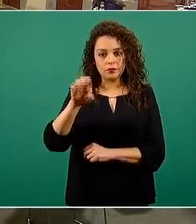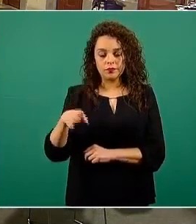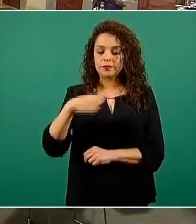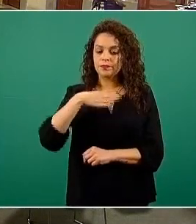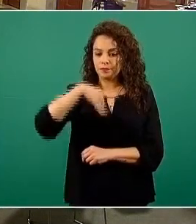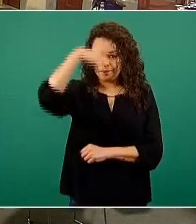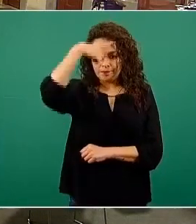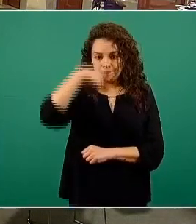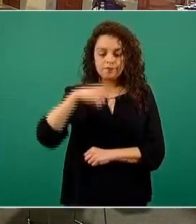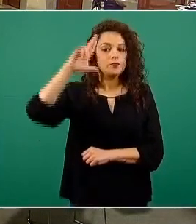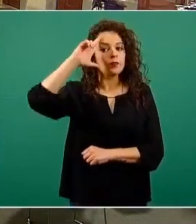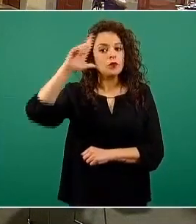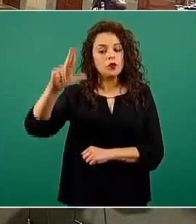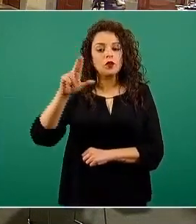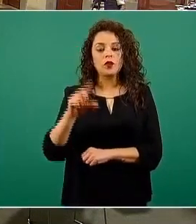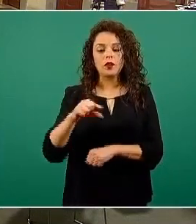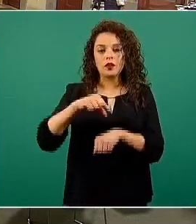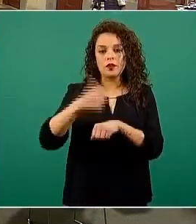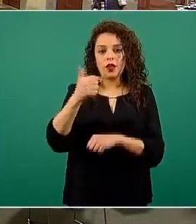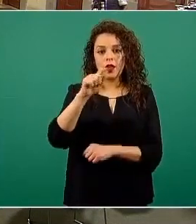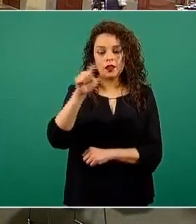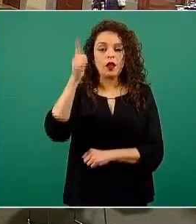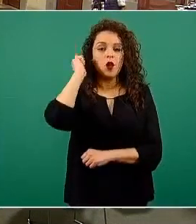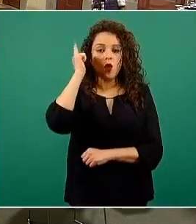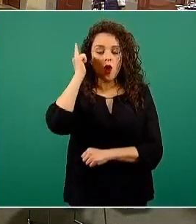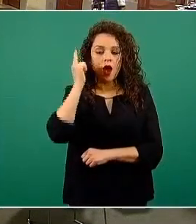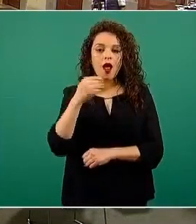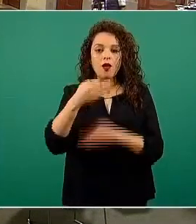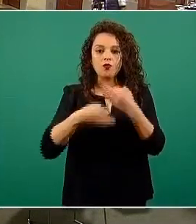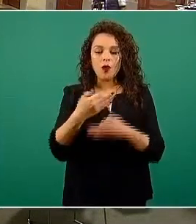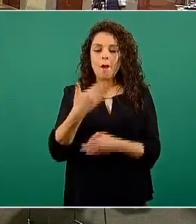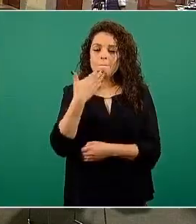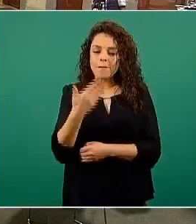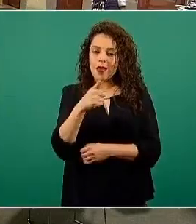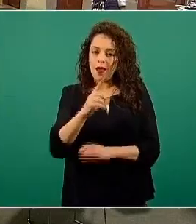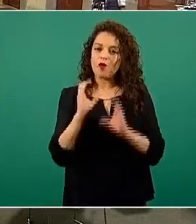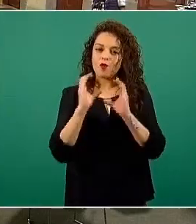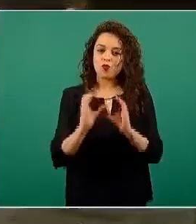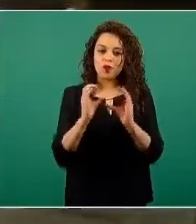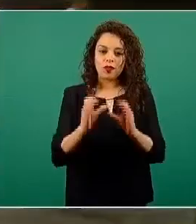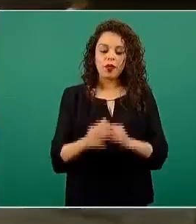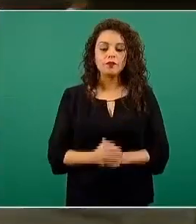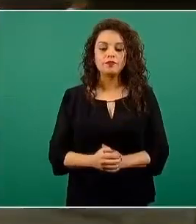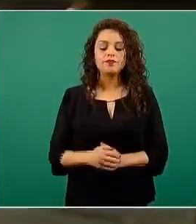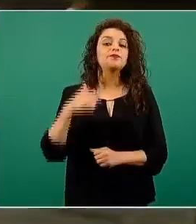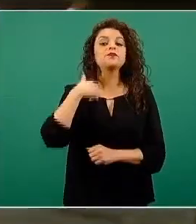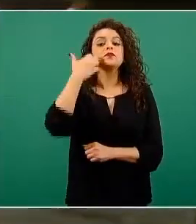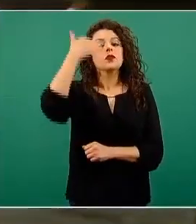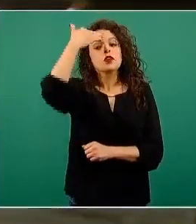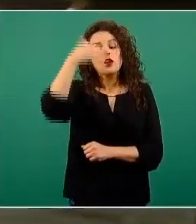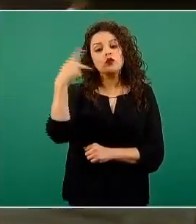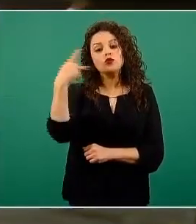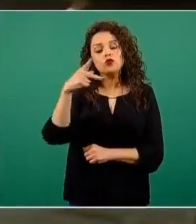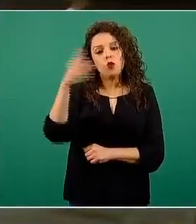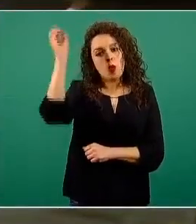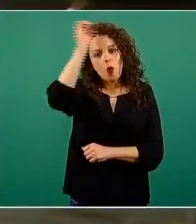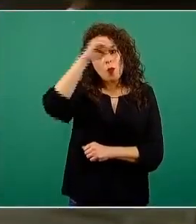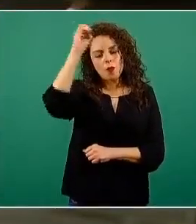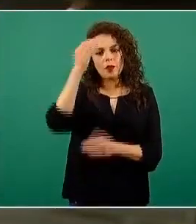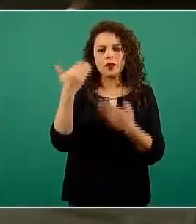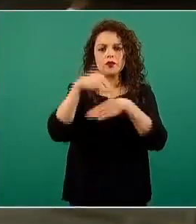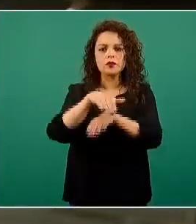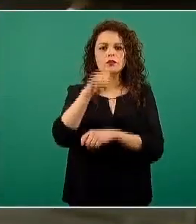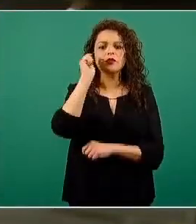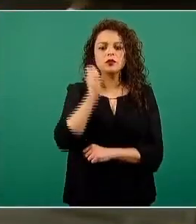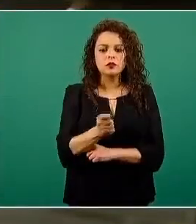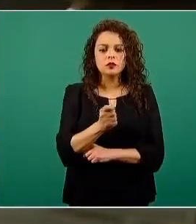doctor Gatell. Espero que todo salga bien. Cuídese, por favor. Oiga, doctor, quisiera conocer su opinión sobre la revocación